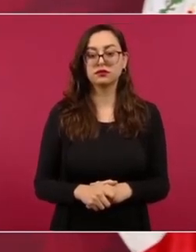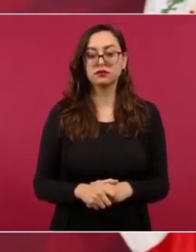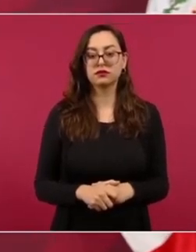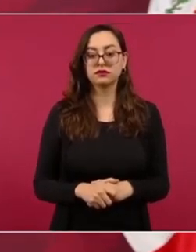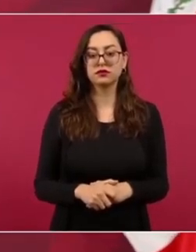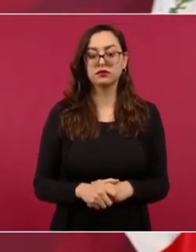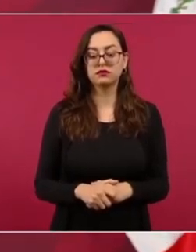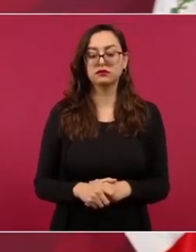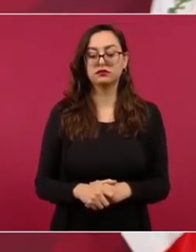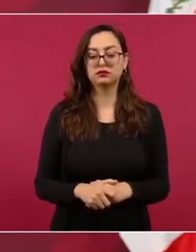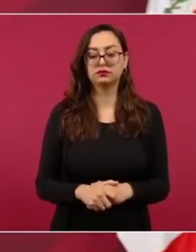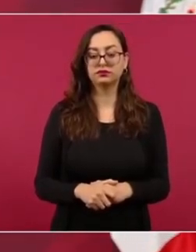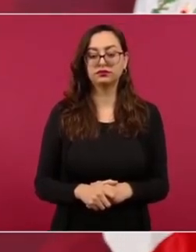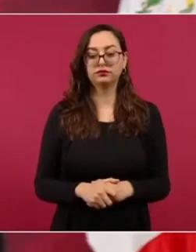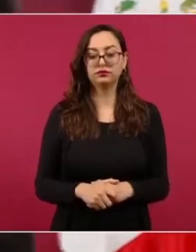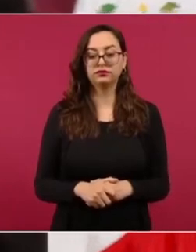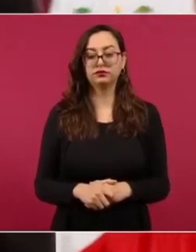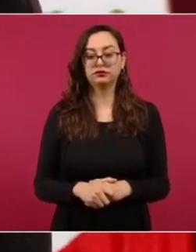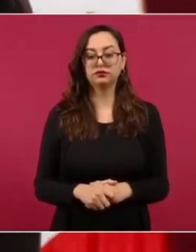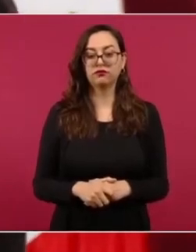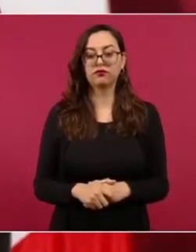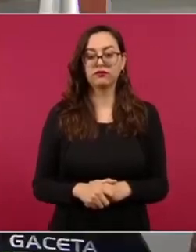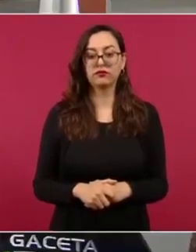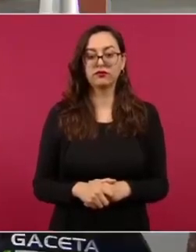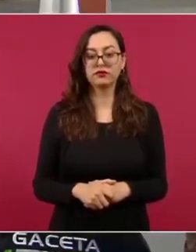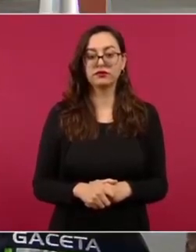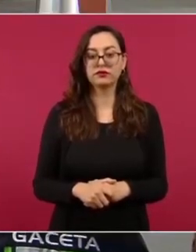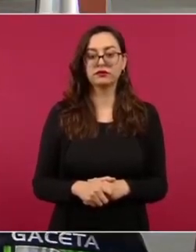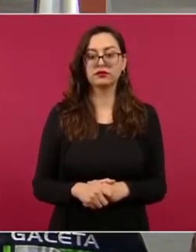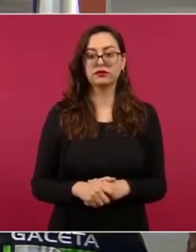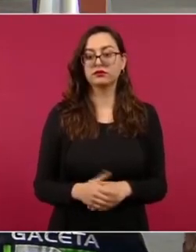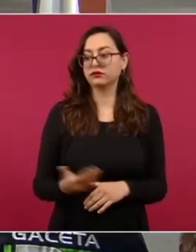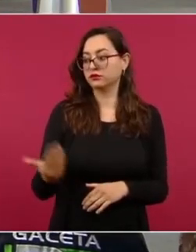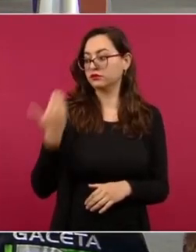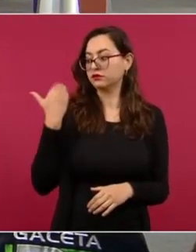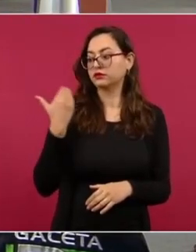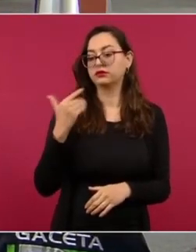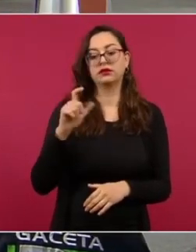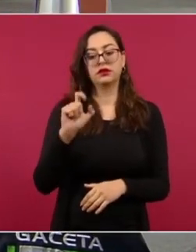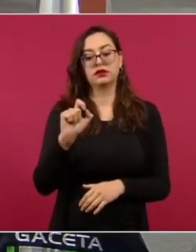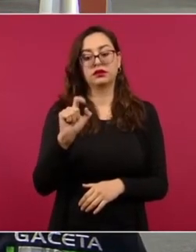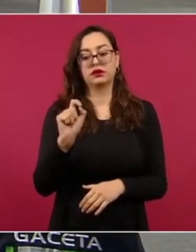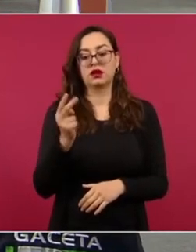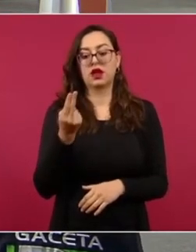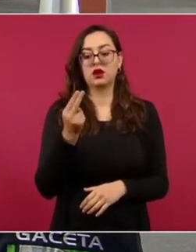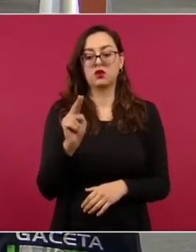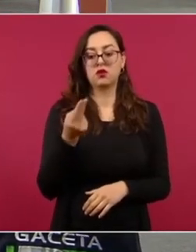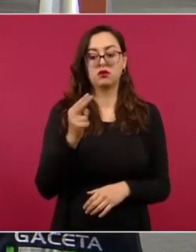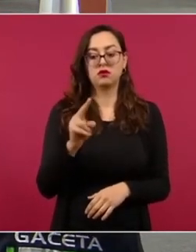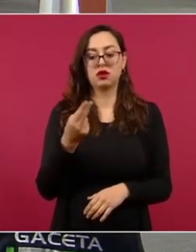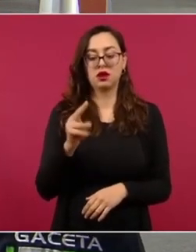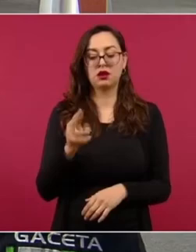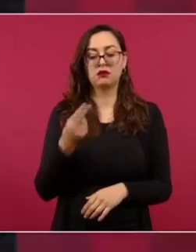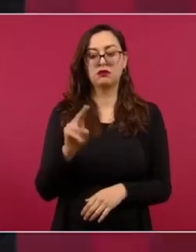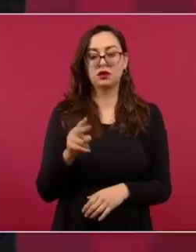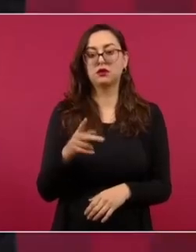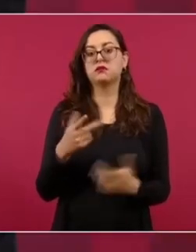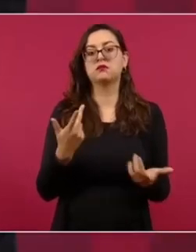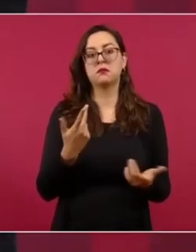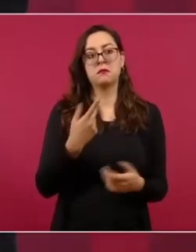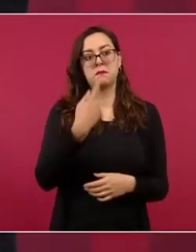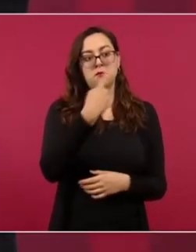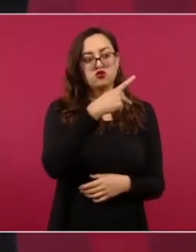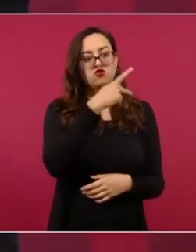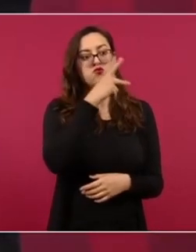de noviembre a su papá,